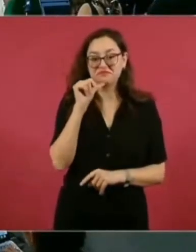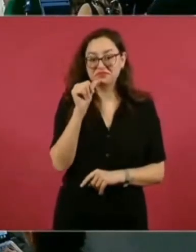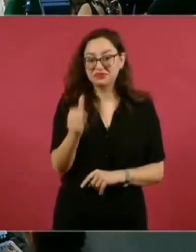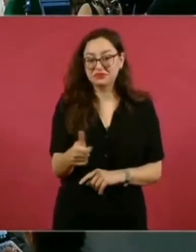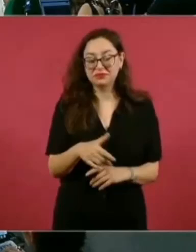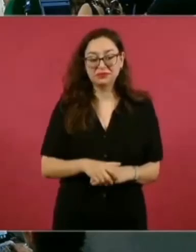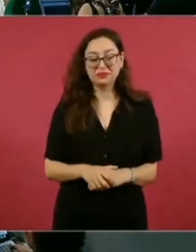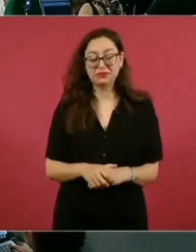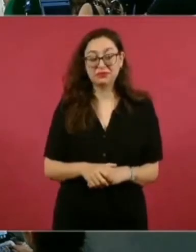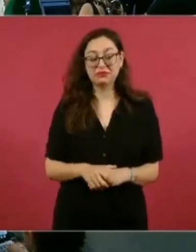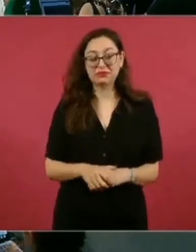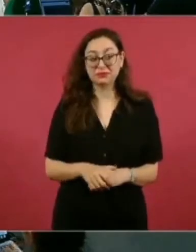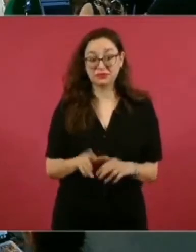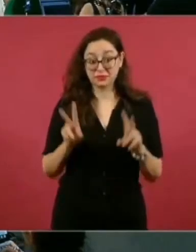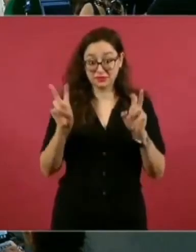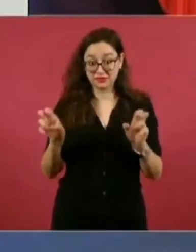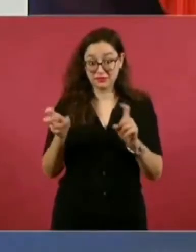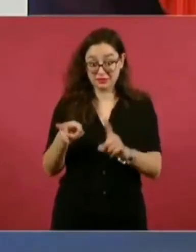con secuestro.